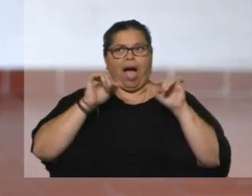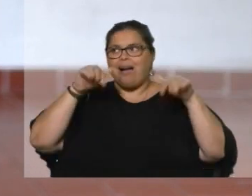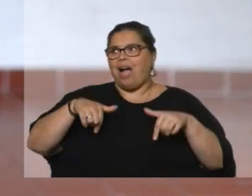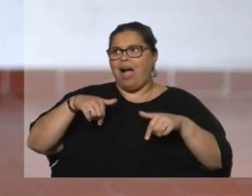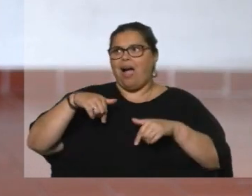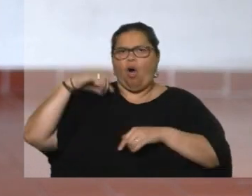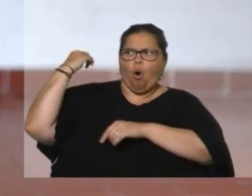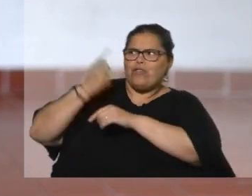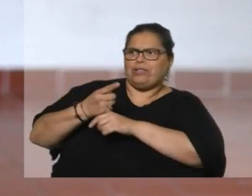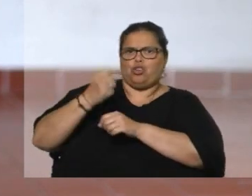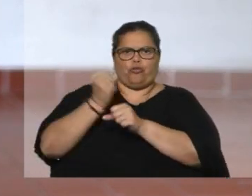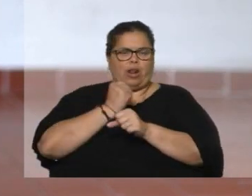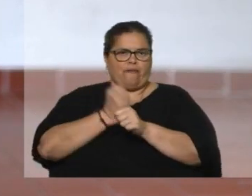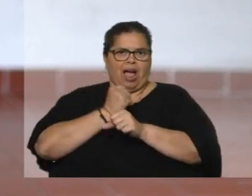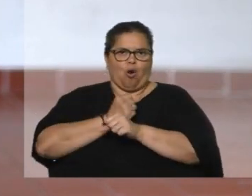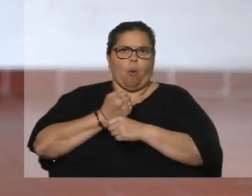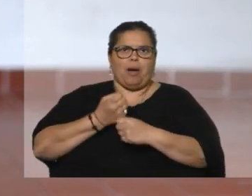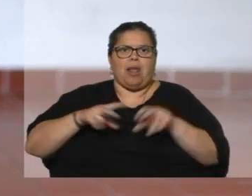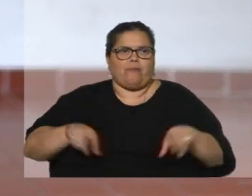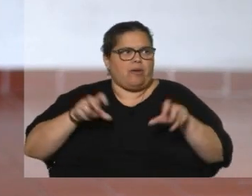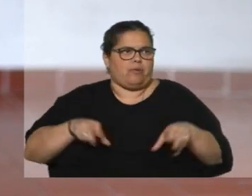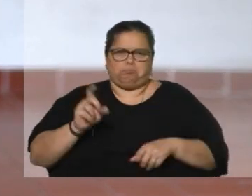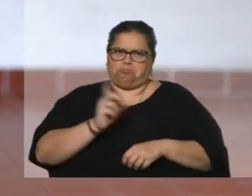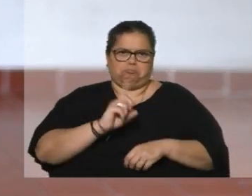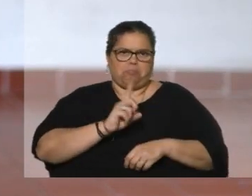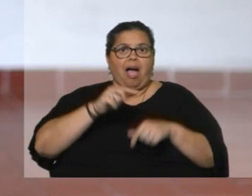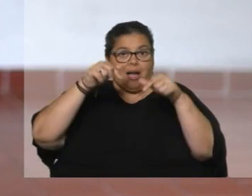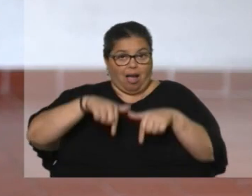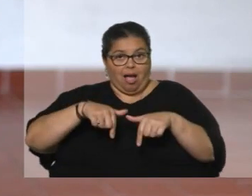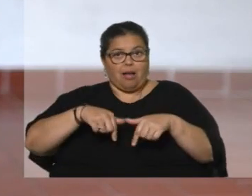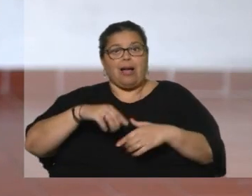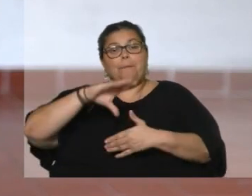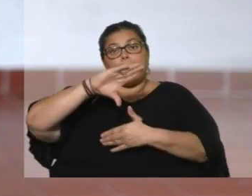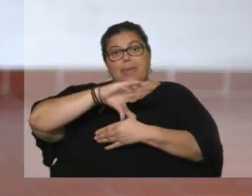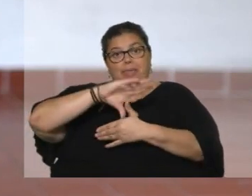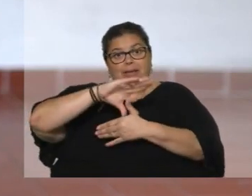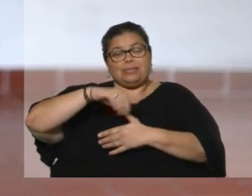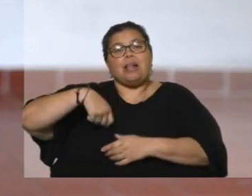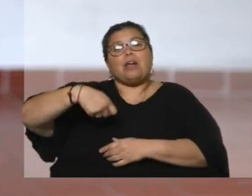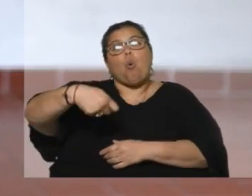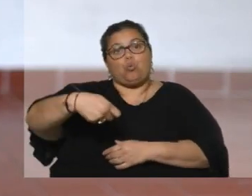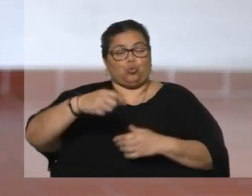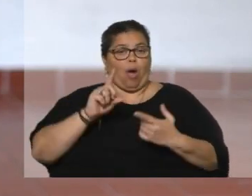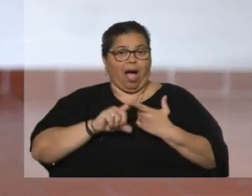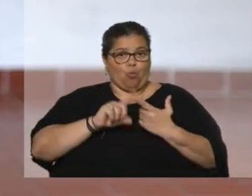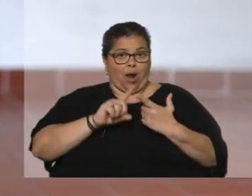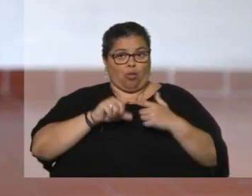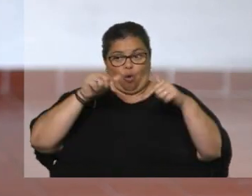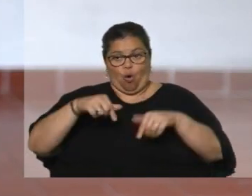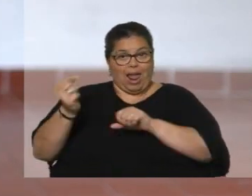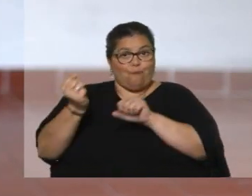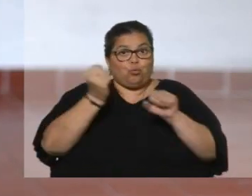obligación para producir o para generar recursos, sino que los recursos los pone el Mides a través de un convenio que hizo con la Fundación.